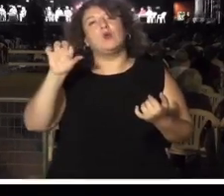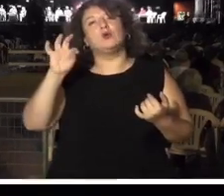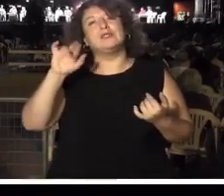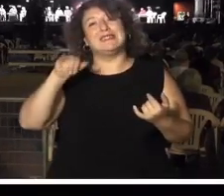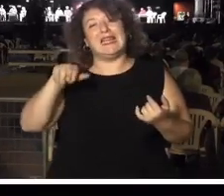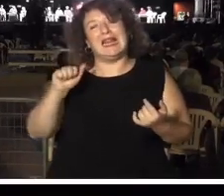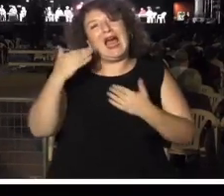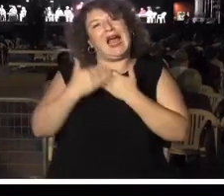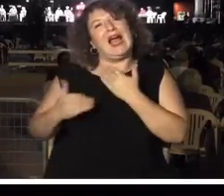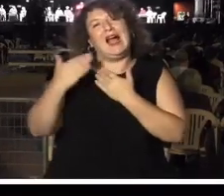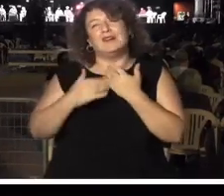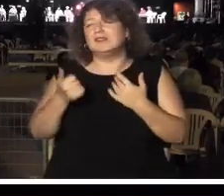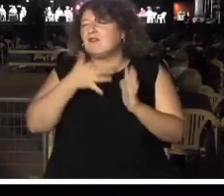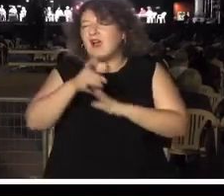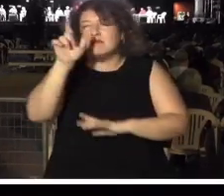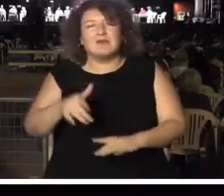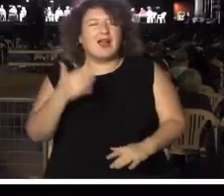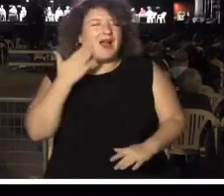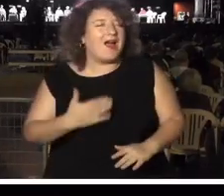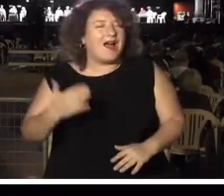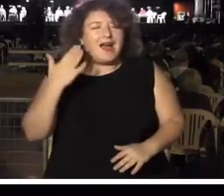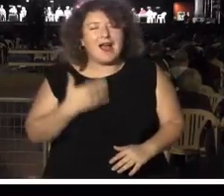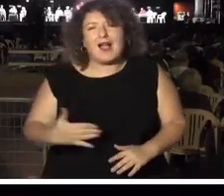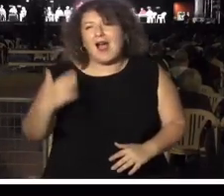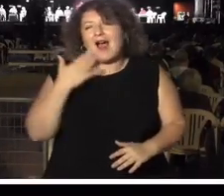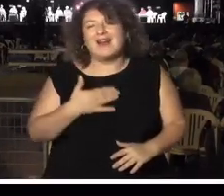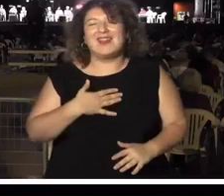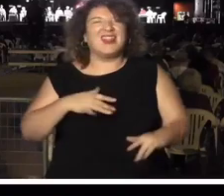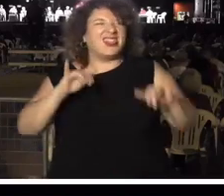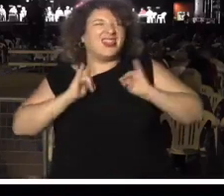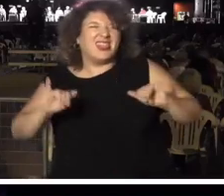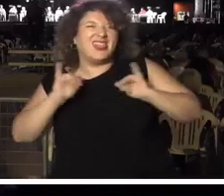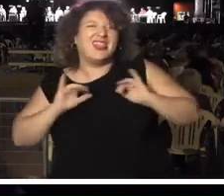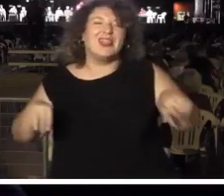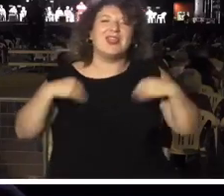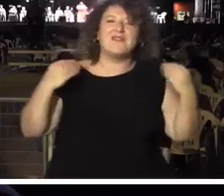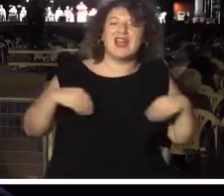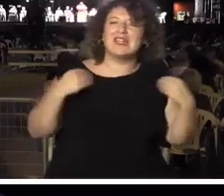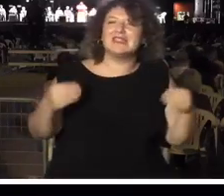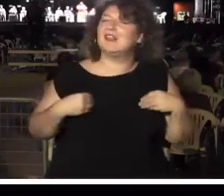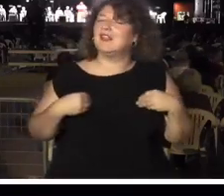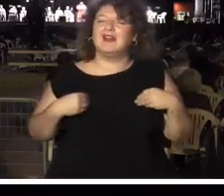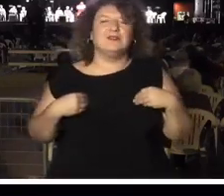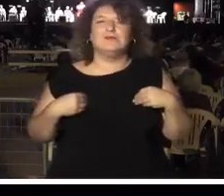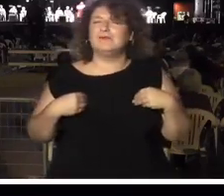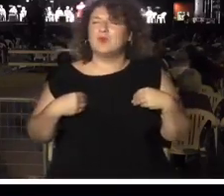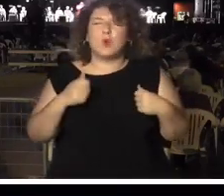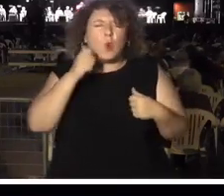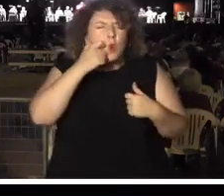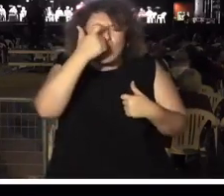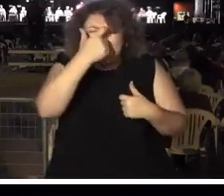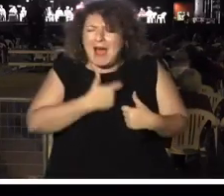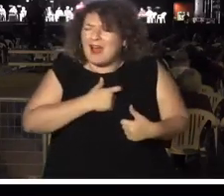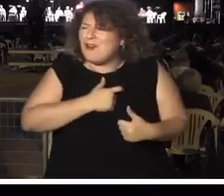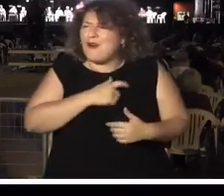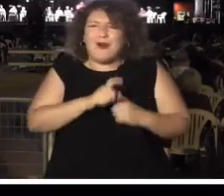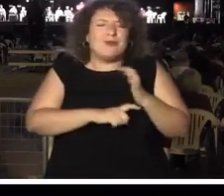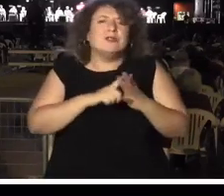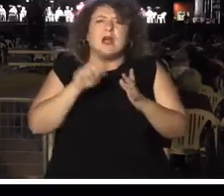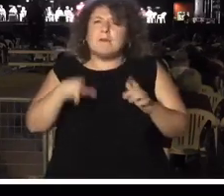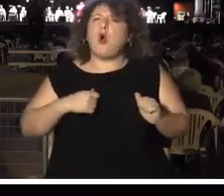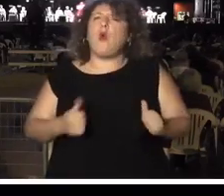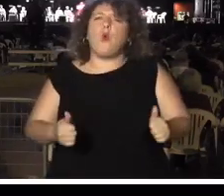Era una persona cariñosa, era una persona divertida, era una persona tremendamente humana y tremendamente humilde.